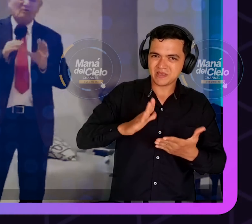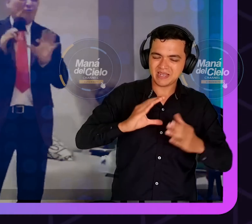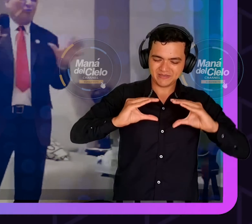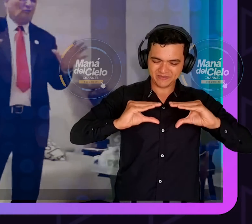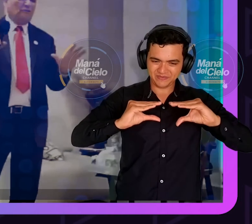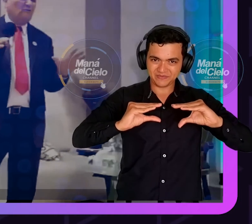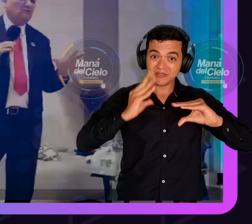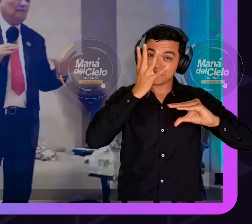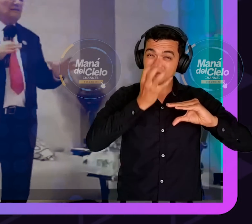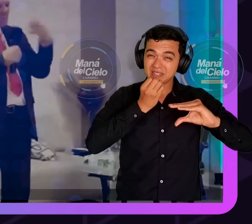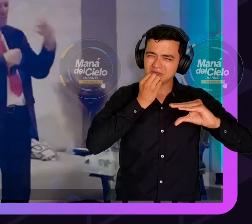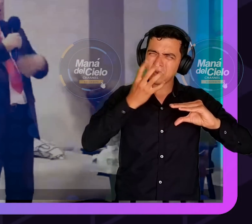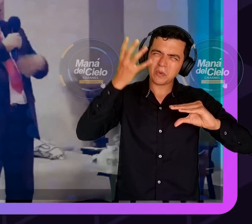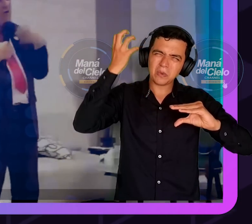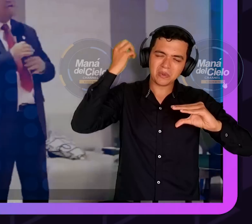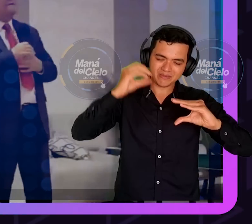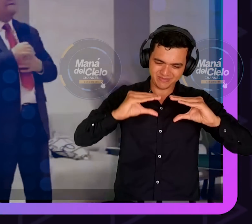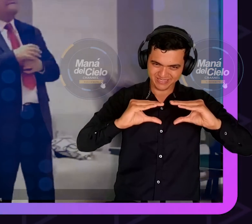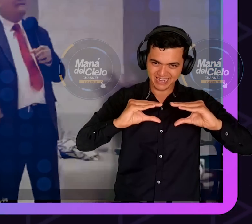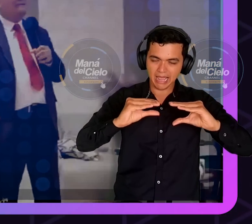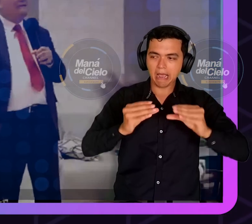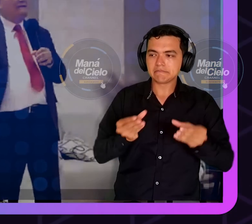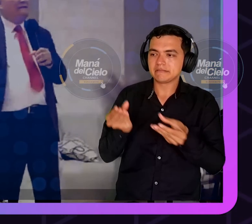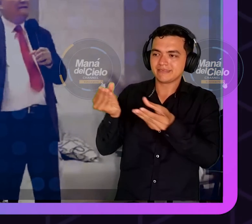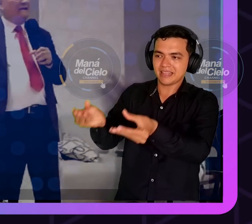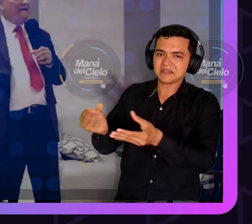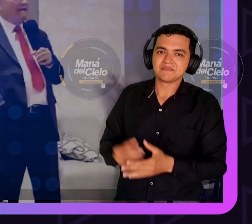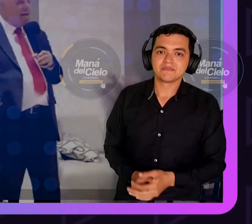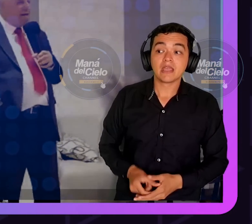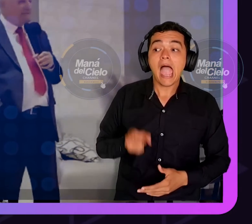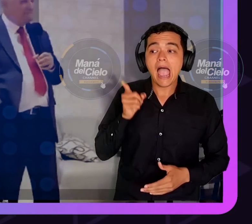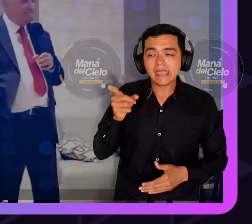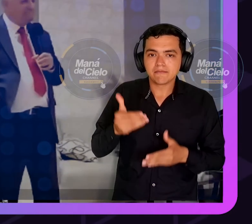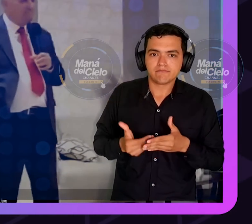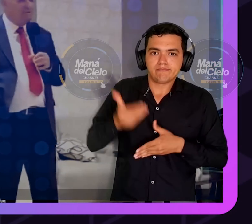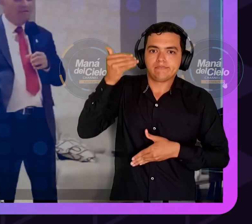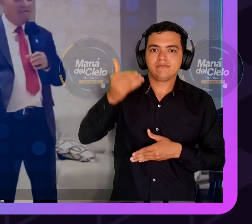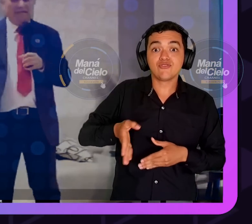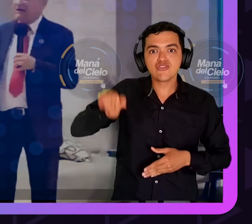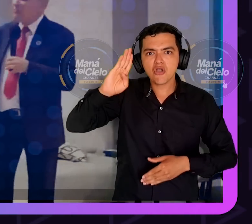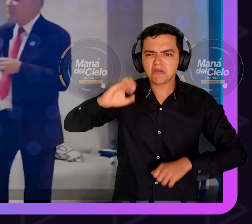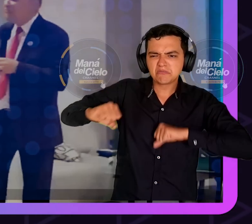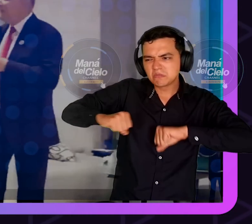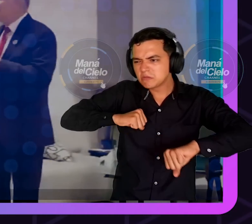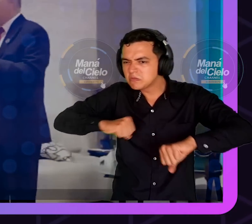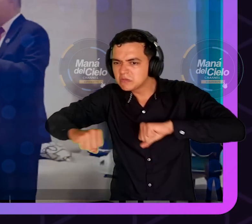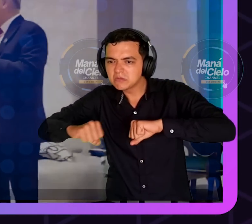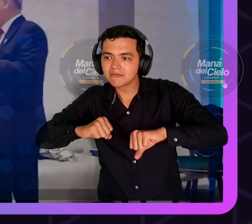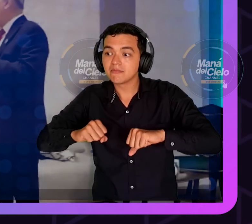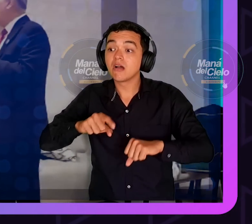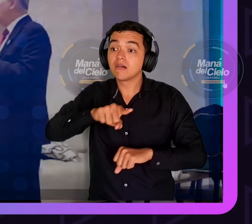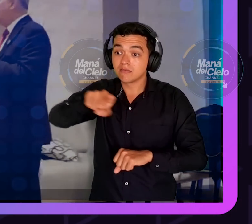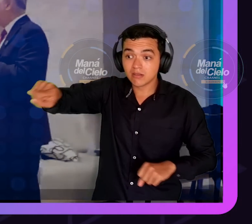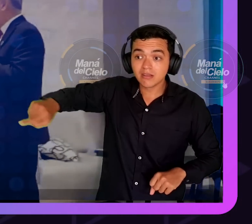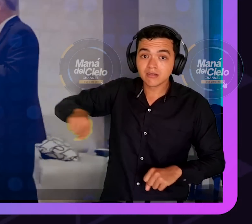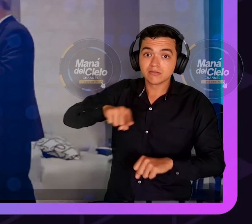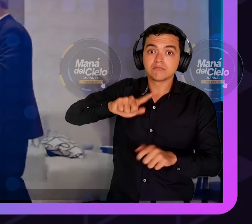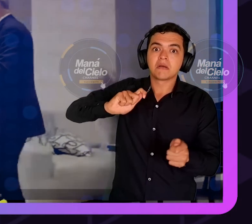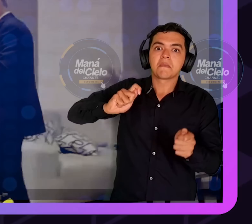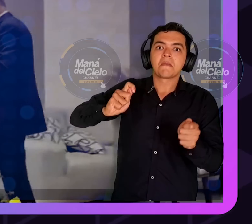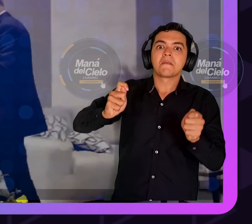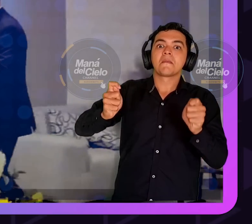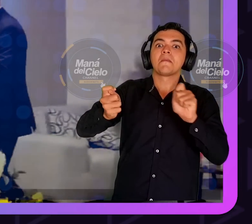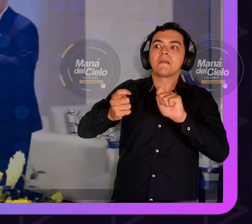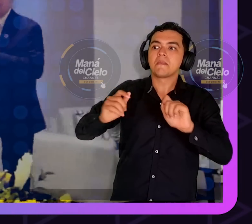Conocimos. Y empezó la obra en Calamar. Y esa campaña fue una cosa espectacular.